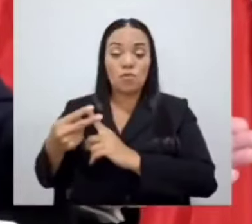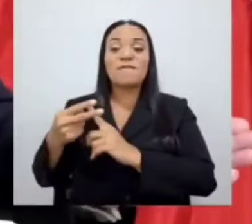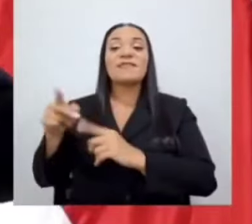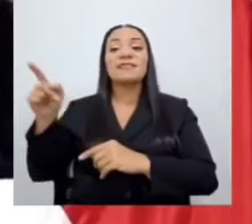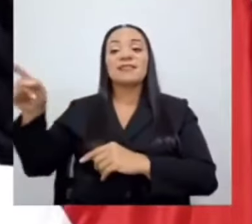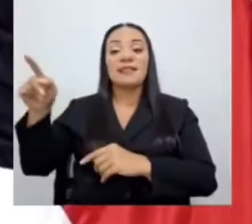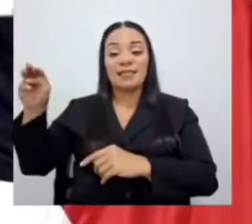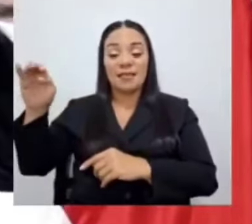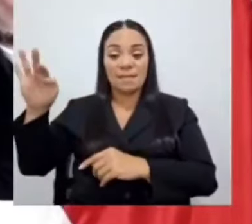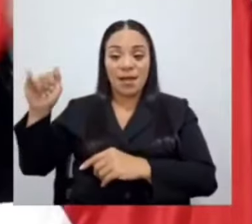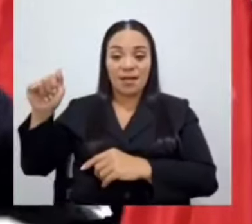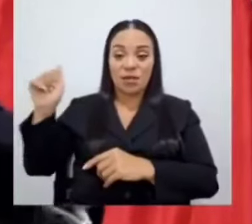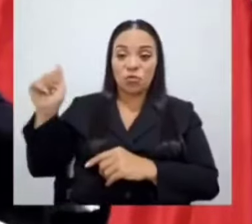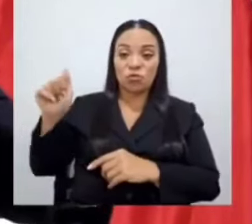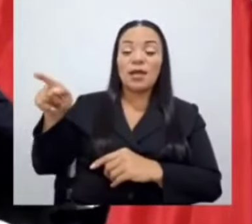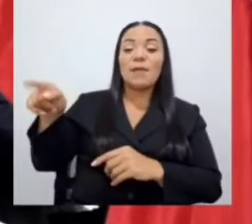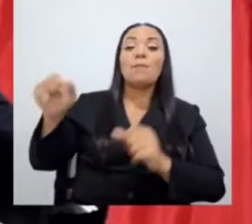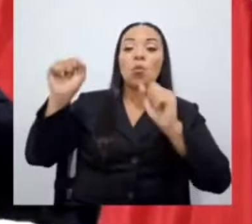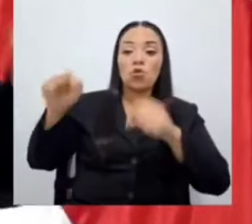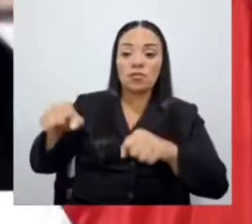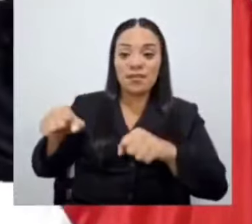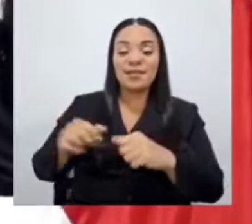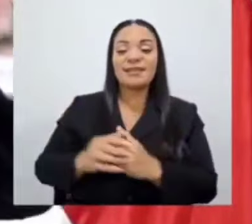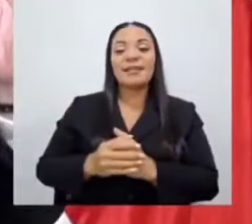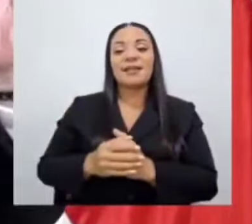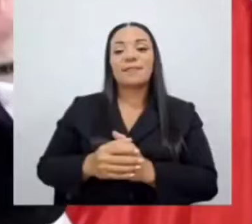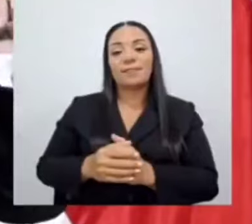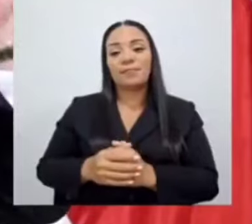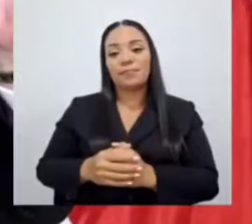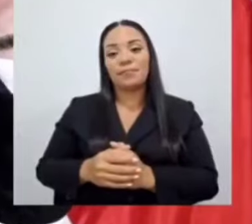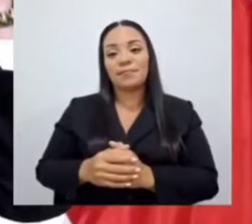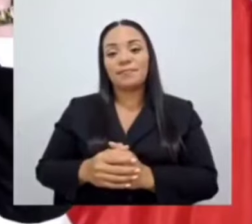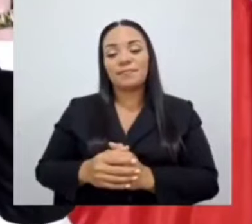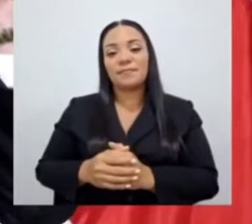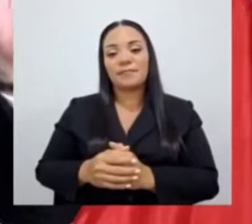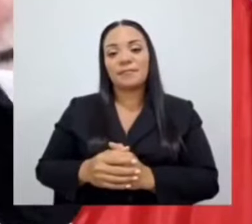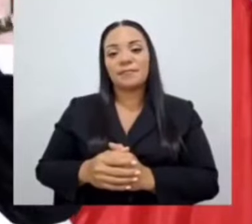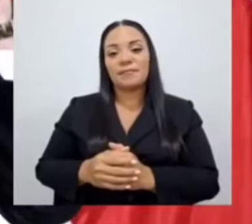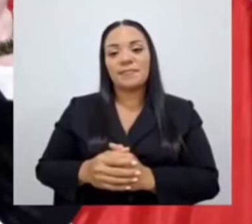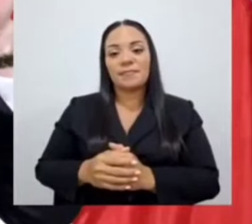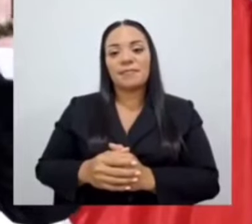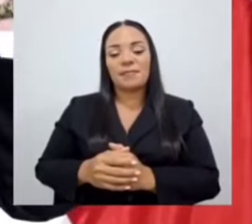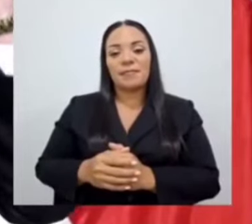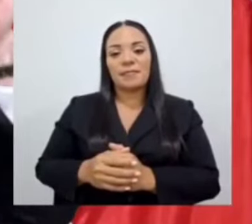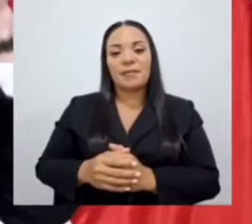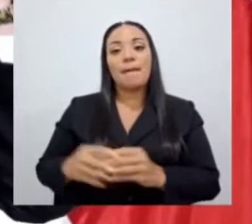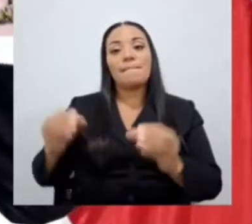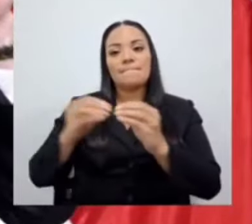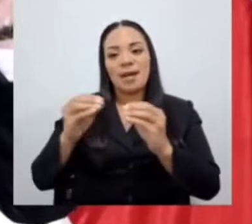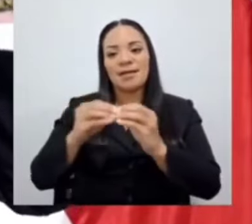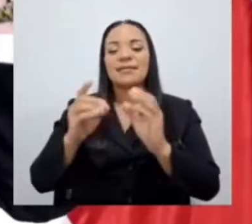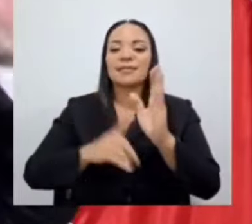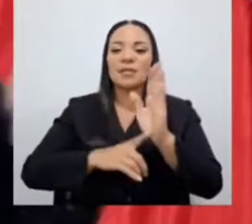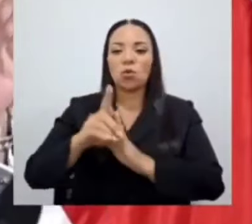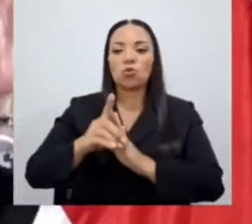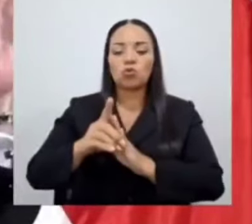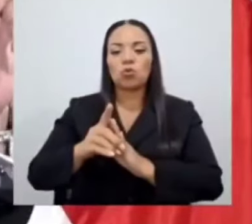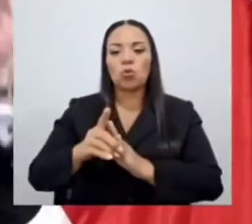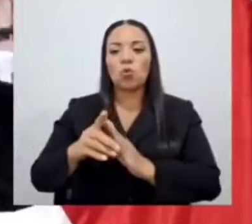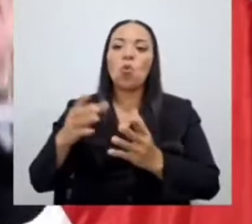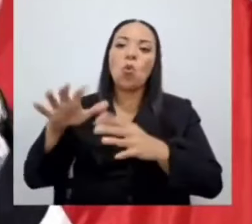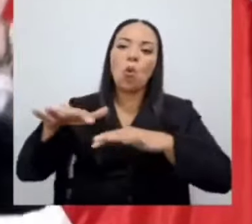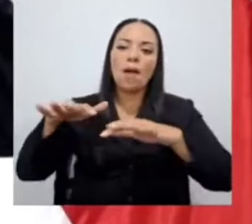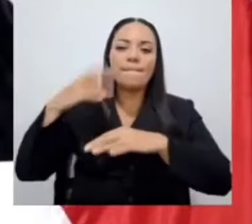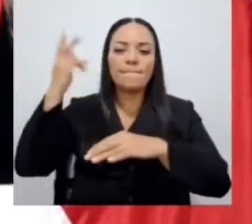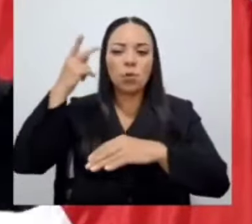Costa, podría ser un mal desarrollo o evento político,